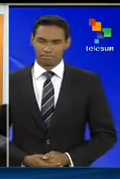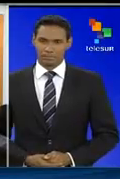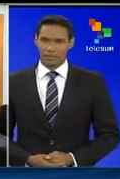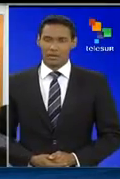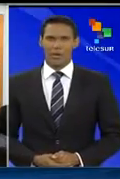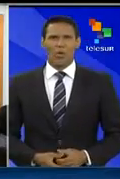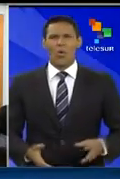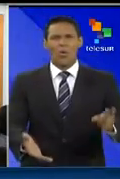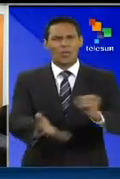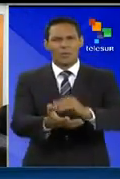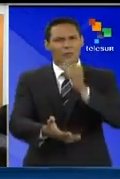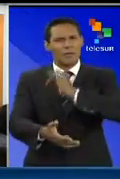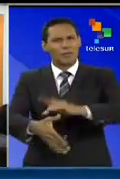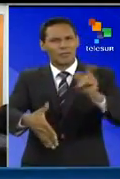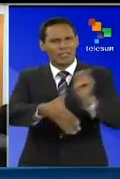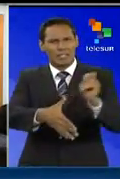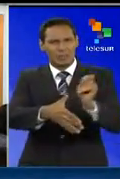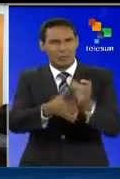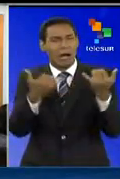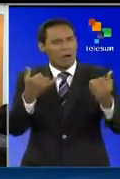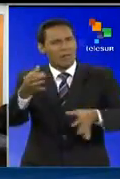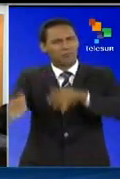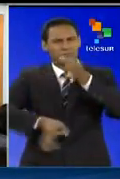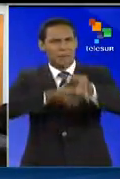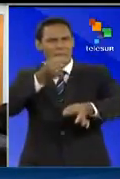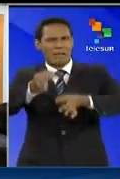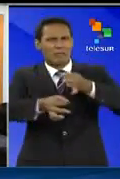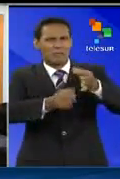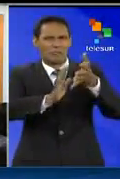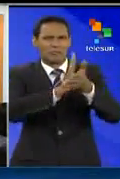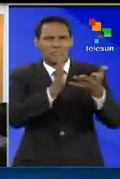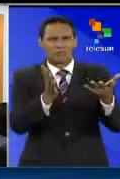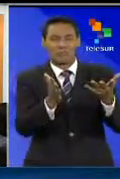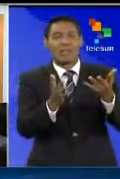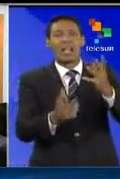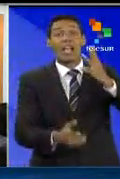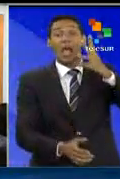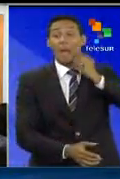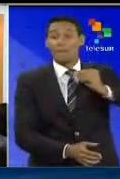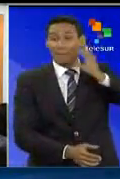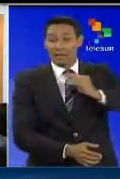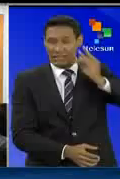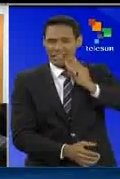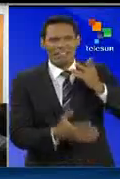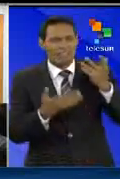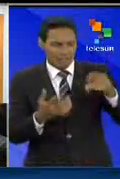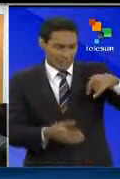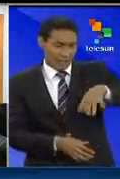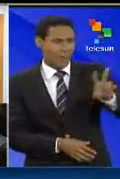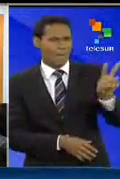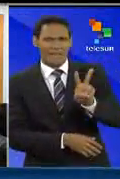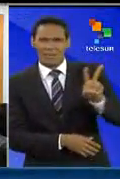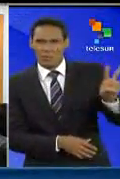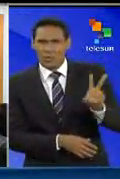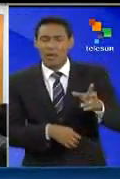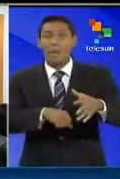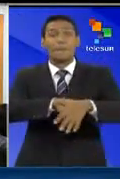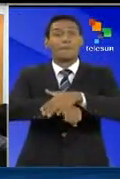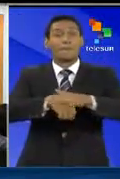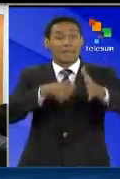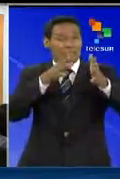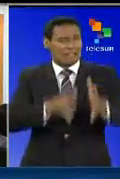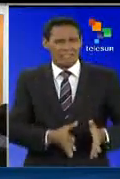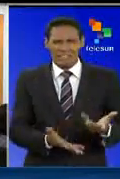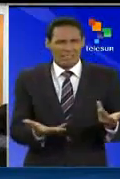Estamos de vuelta con más Telesur Noticias, queremos hablarles ahora de una particular experiencia que desde la perspectiva venezolana, la Ministra del Poder